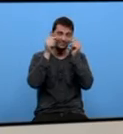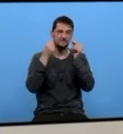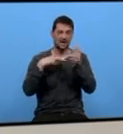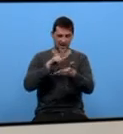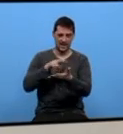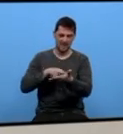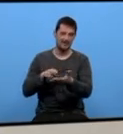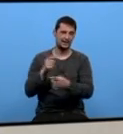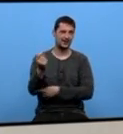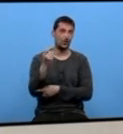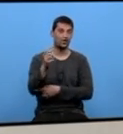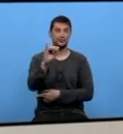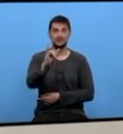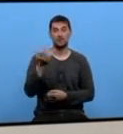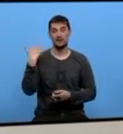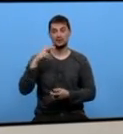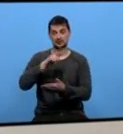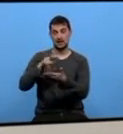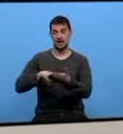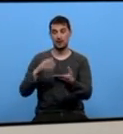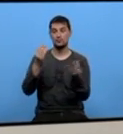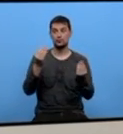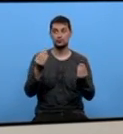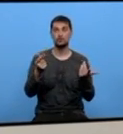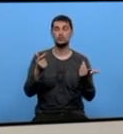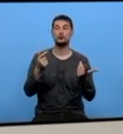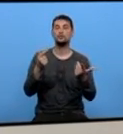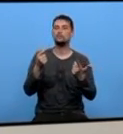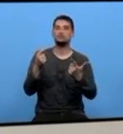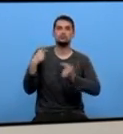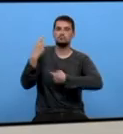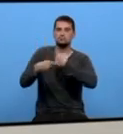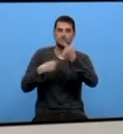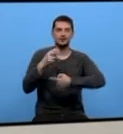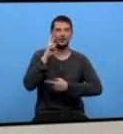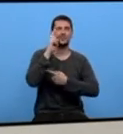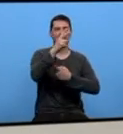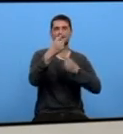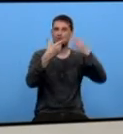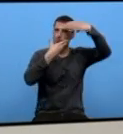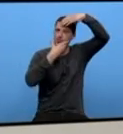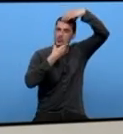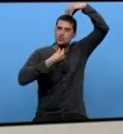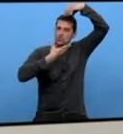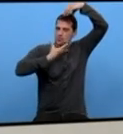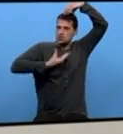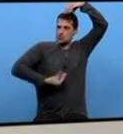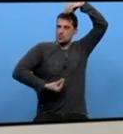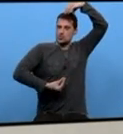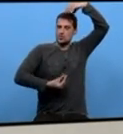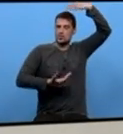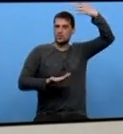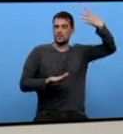eso lía moito e sempre pois subín con esa cara alargada a barba e de pico